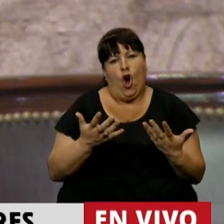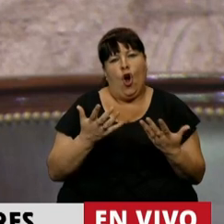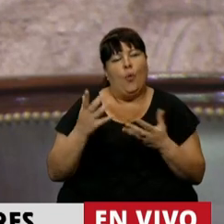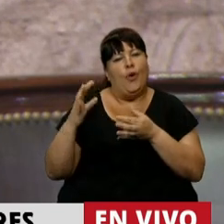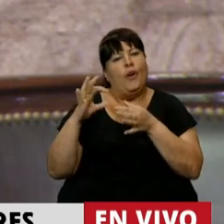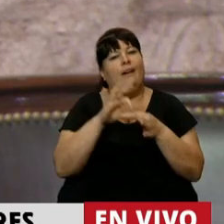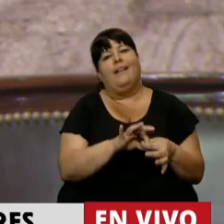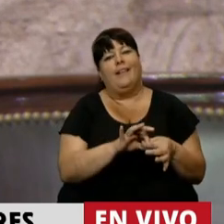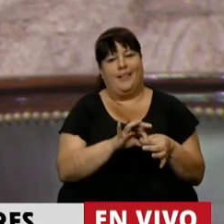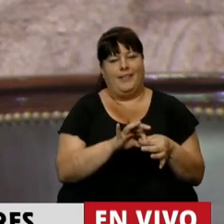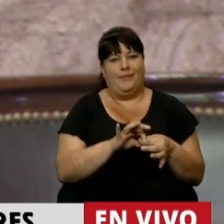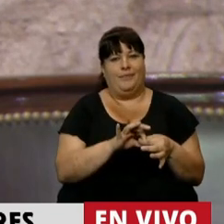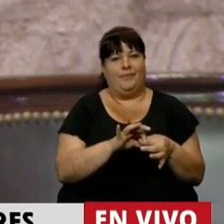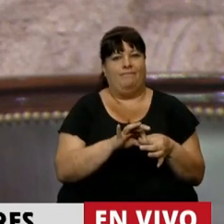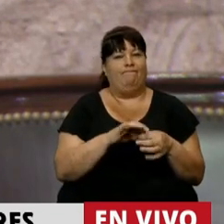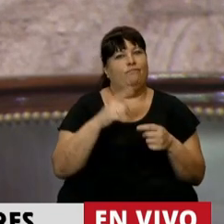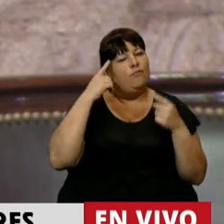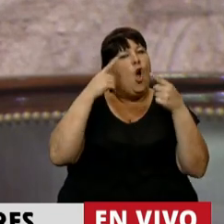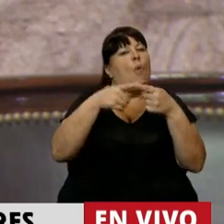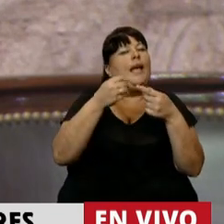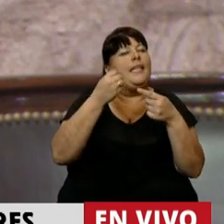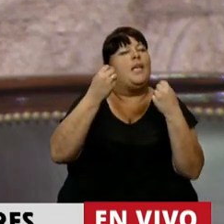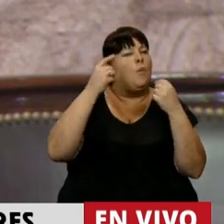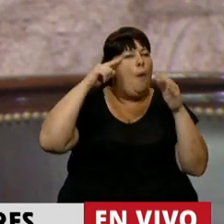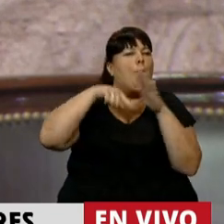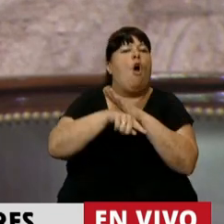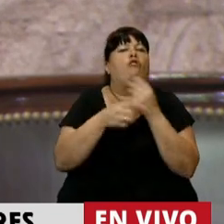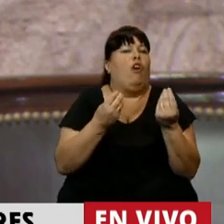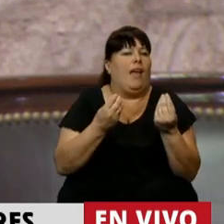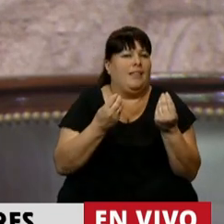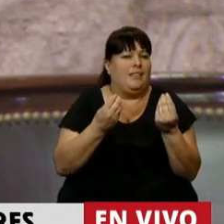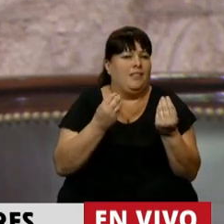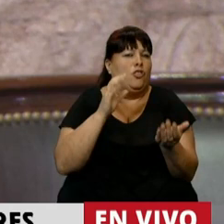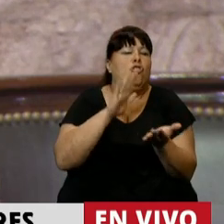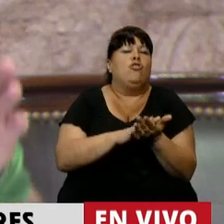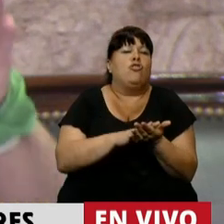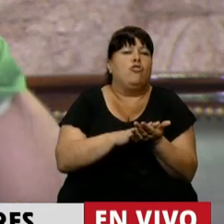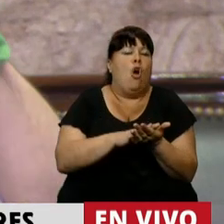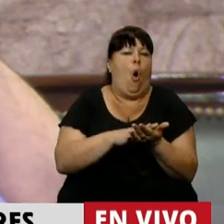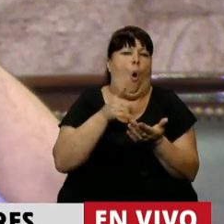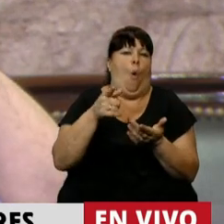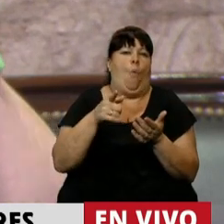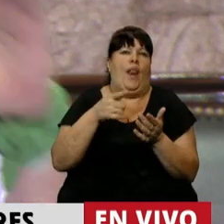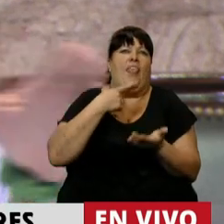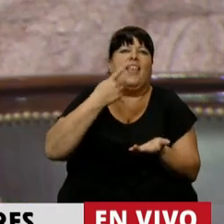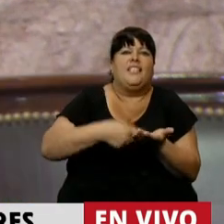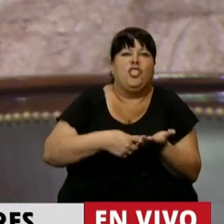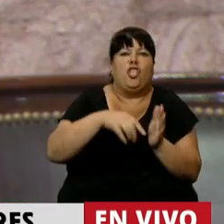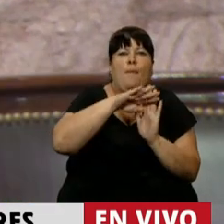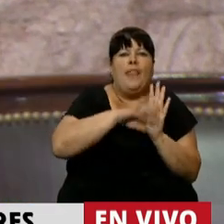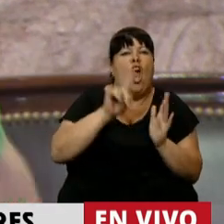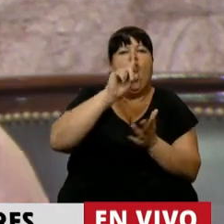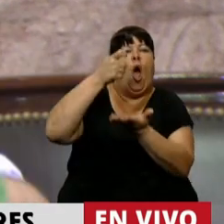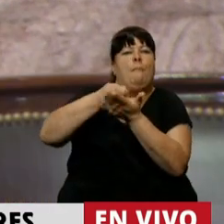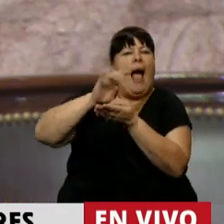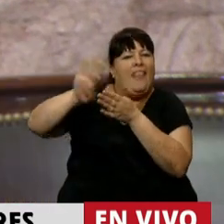ligado a una perspectiva más de fondo que tiene que ver con medidas como el no pago